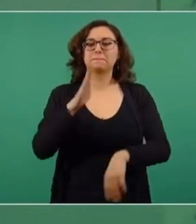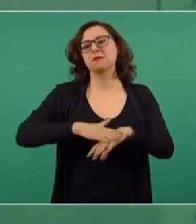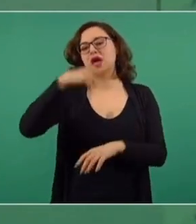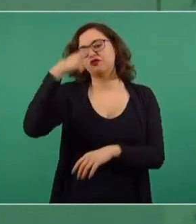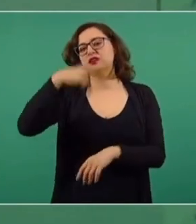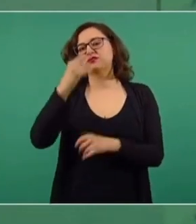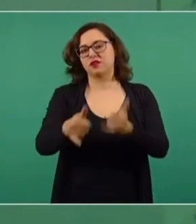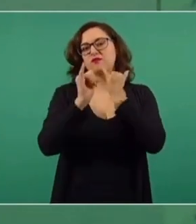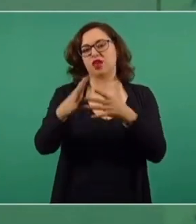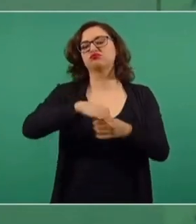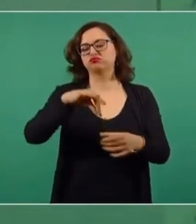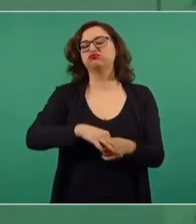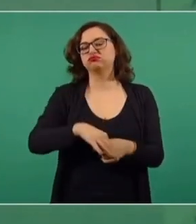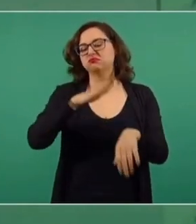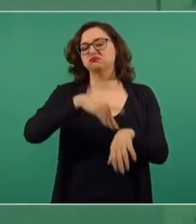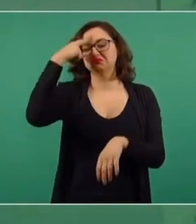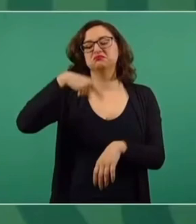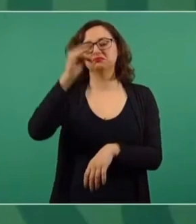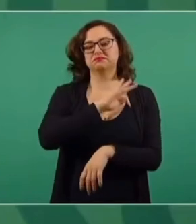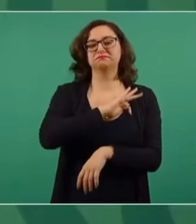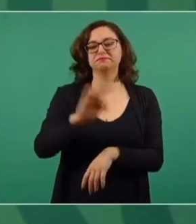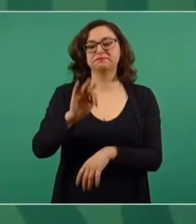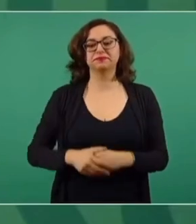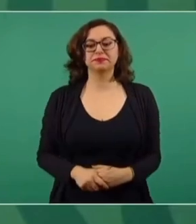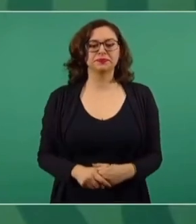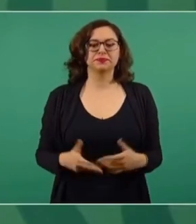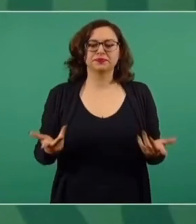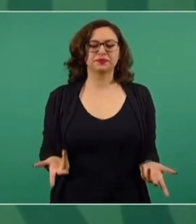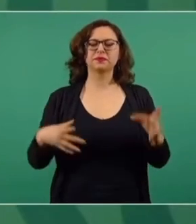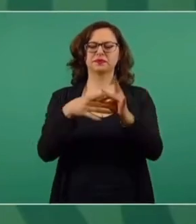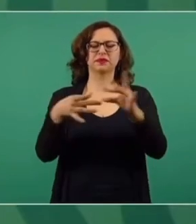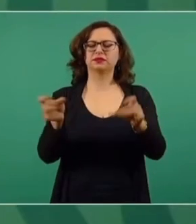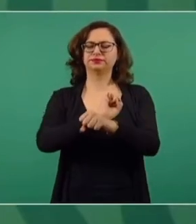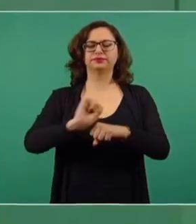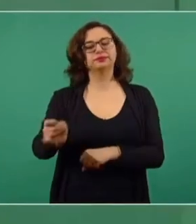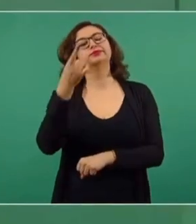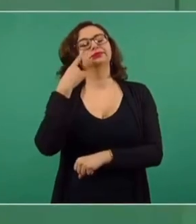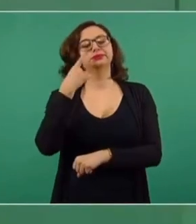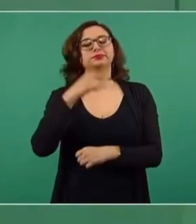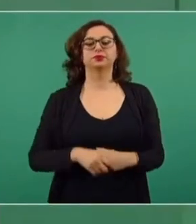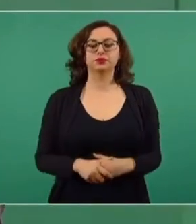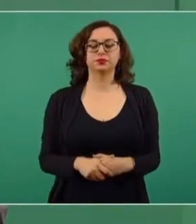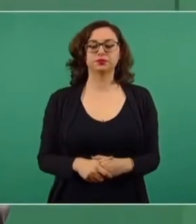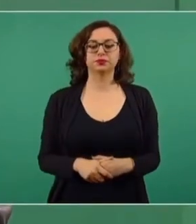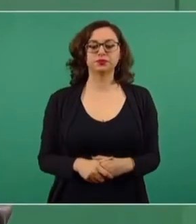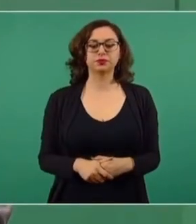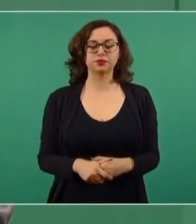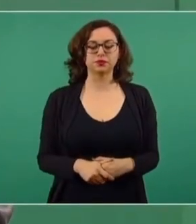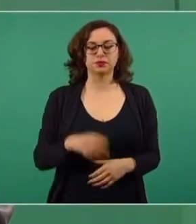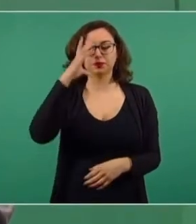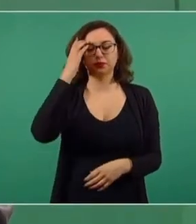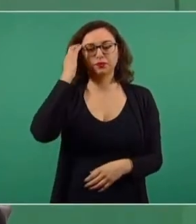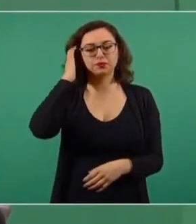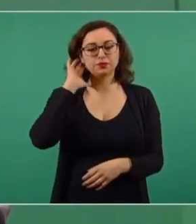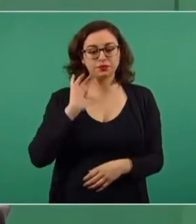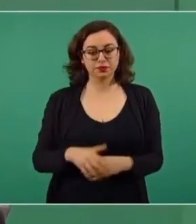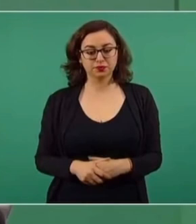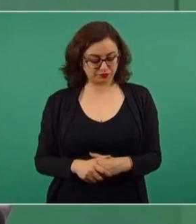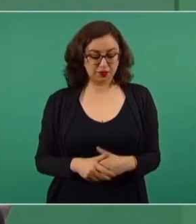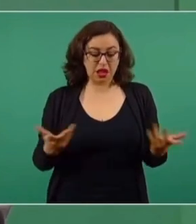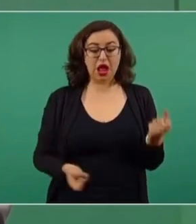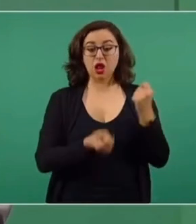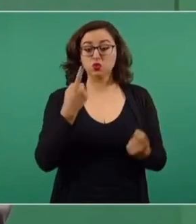para que hagan fraudes electorales. Es sencillo de explicar, hay quienes todavía buscan comprar